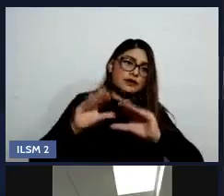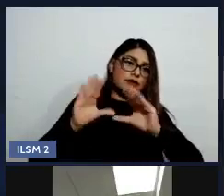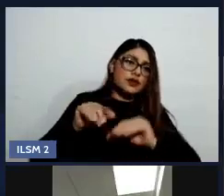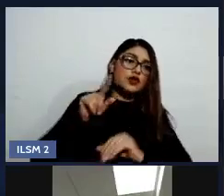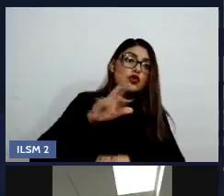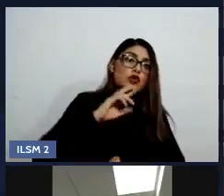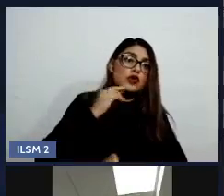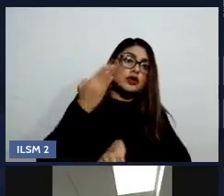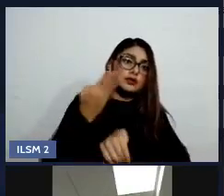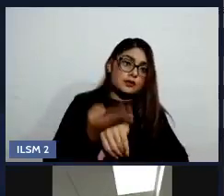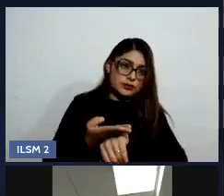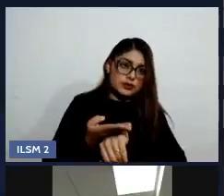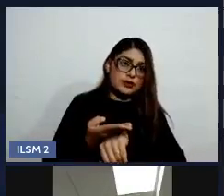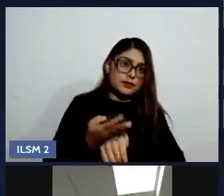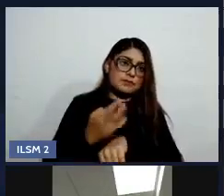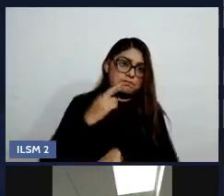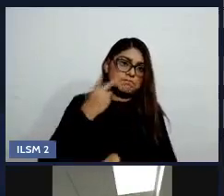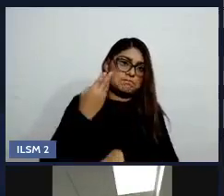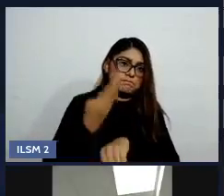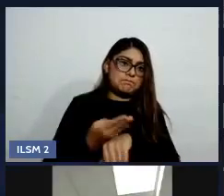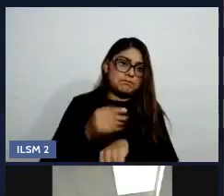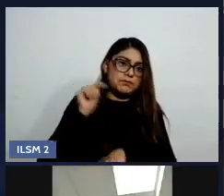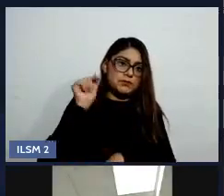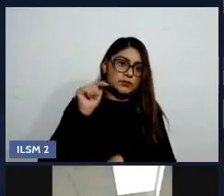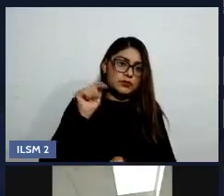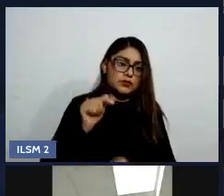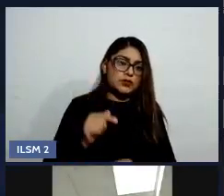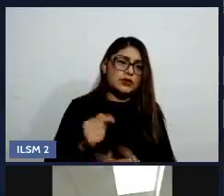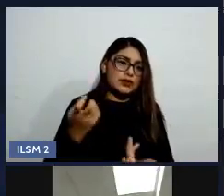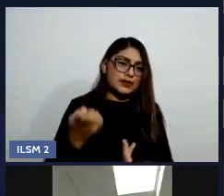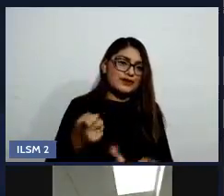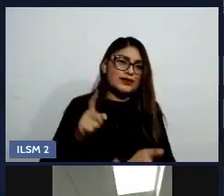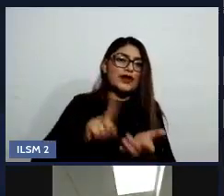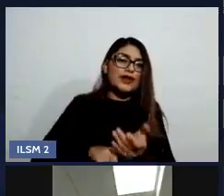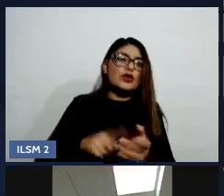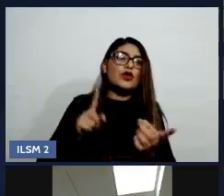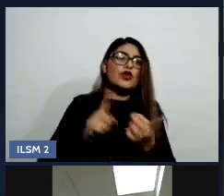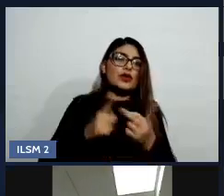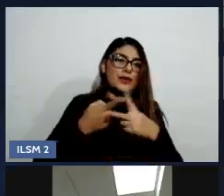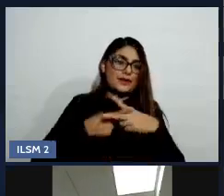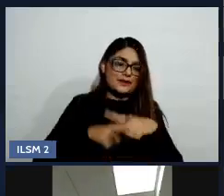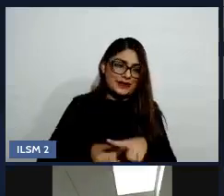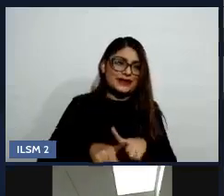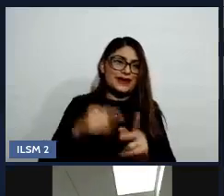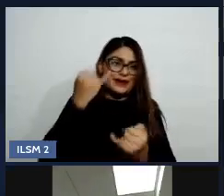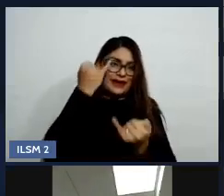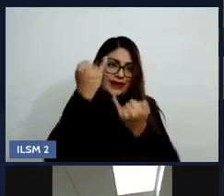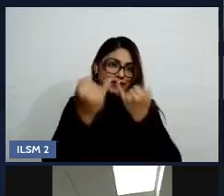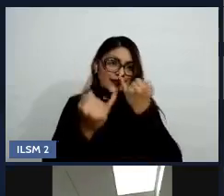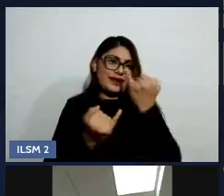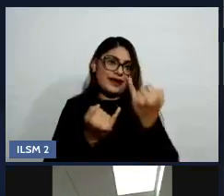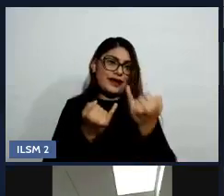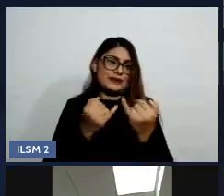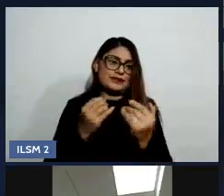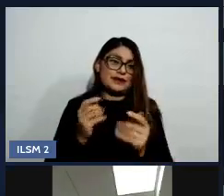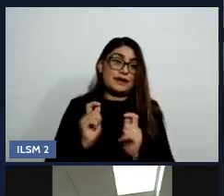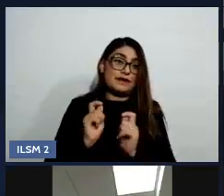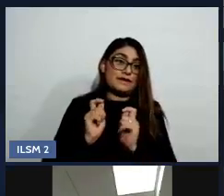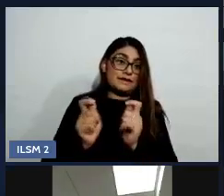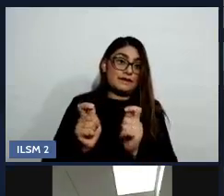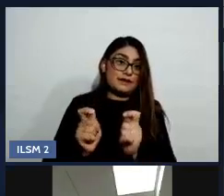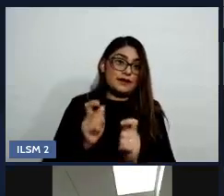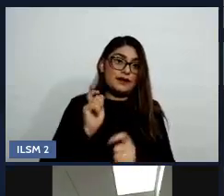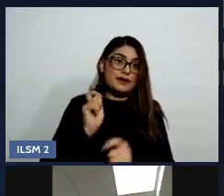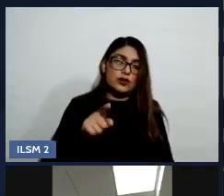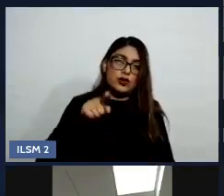Entonces, ahí se empieza a construir esa creencia, se empieza a ver como alguien responsable de ciertas